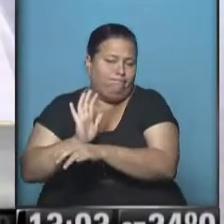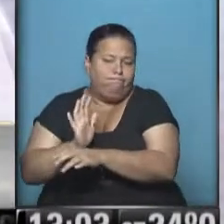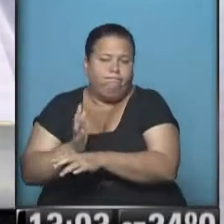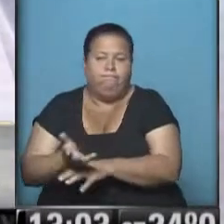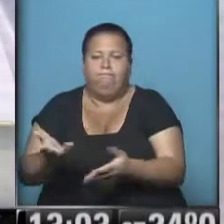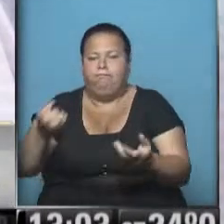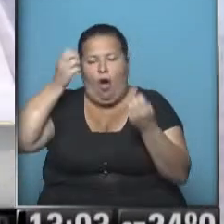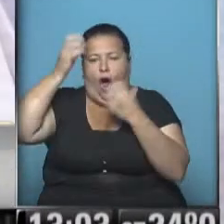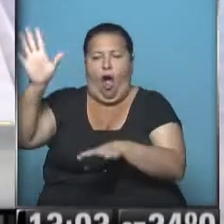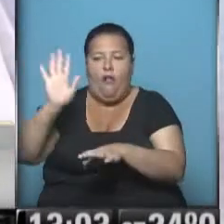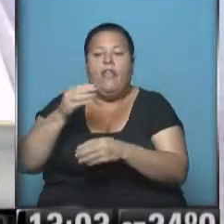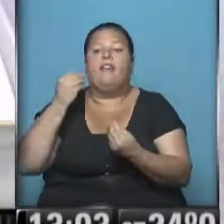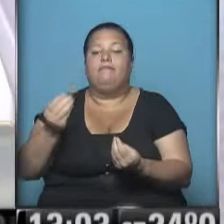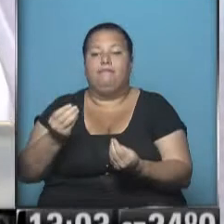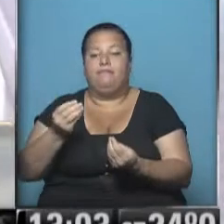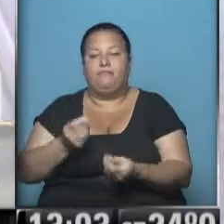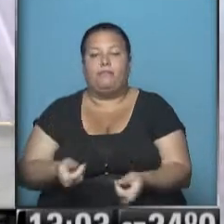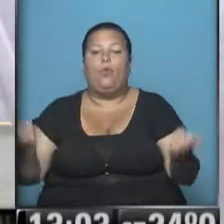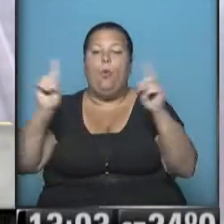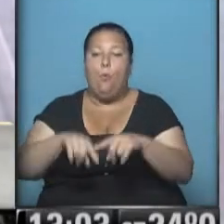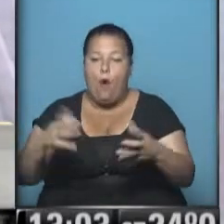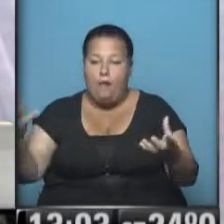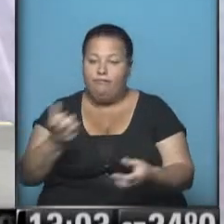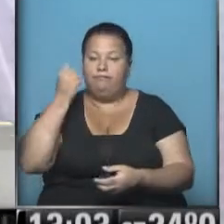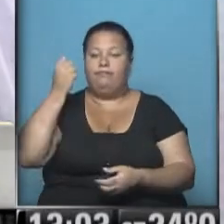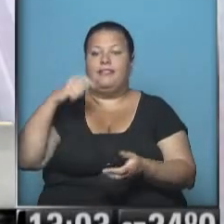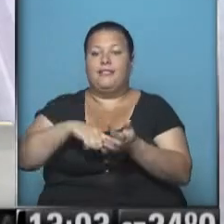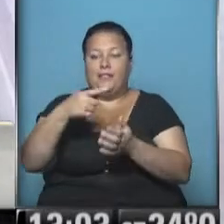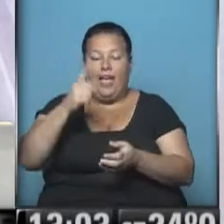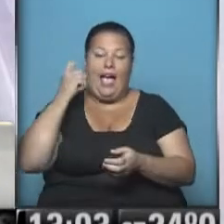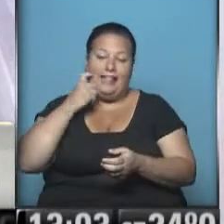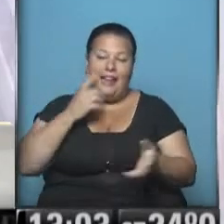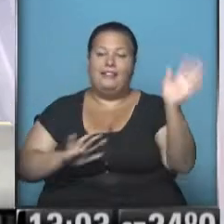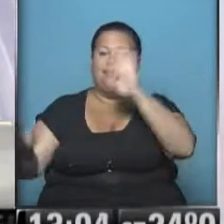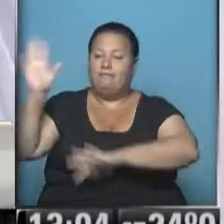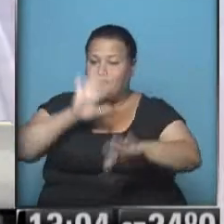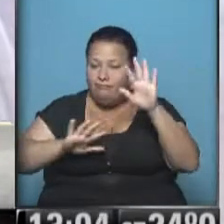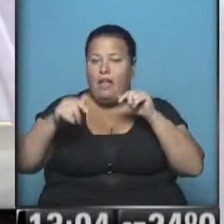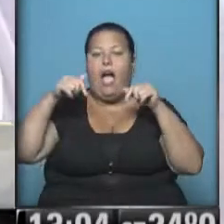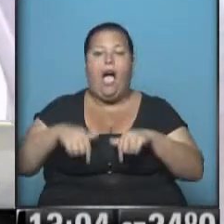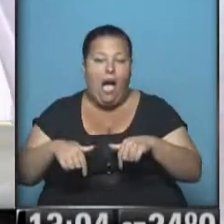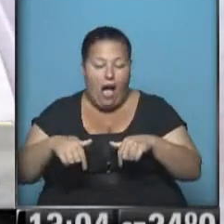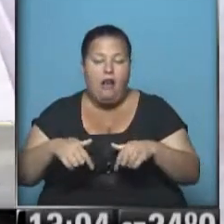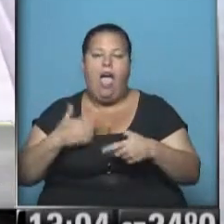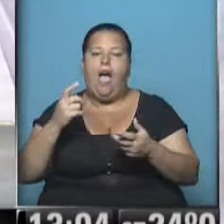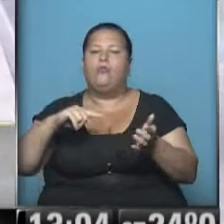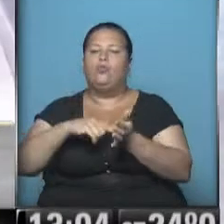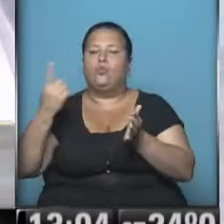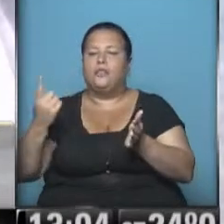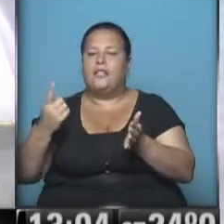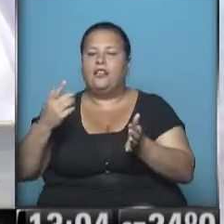olvidado, que fue recuperado por la ciudad. Se le hizo un restyling y hoy es realmente un centro